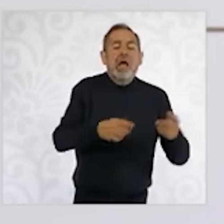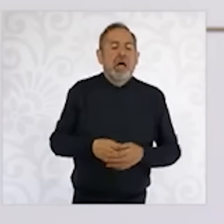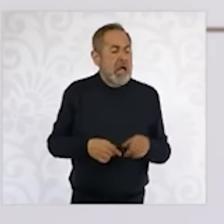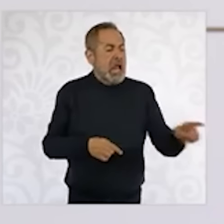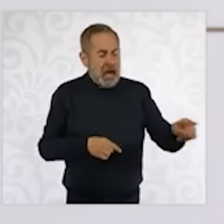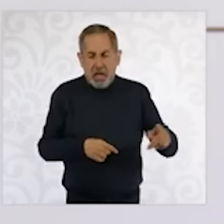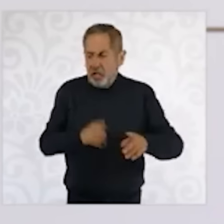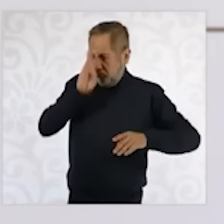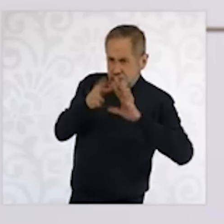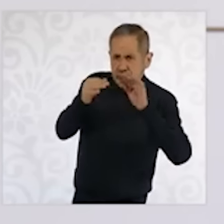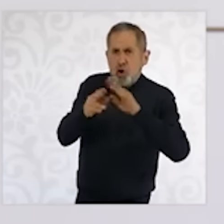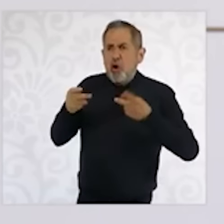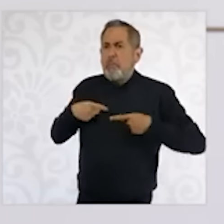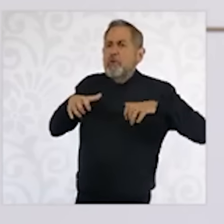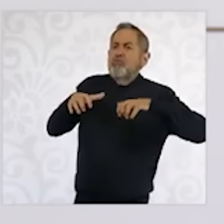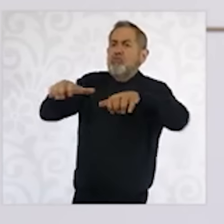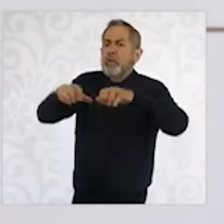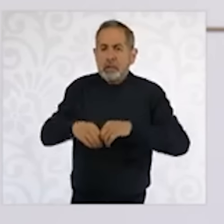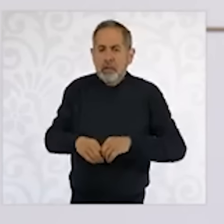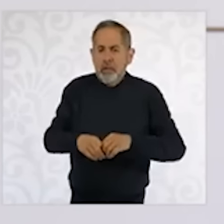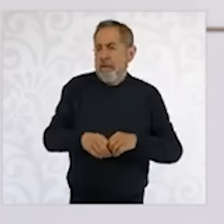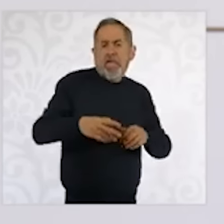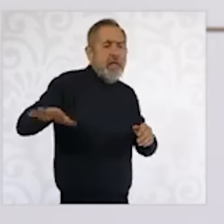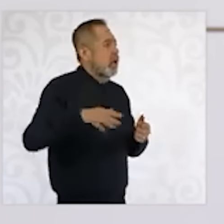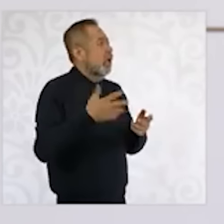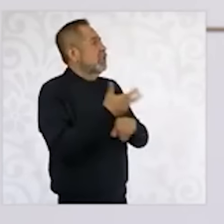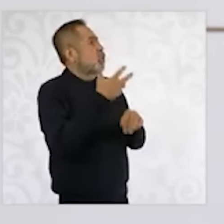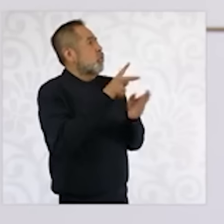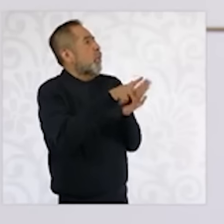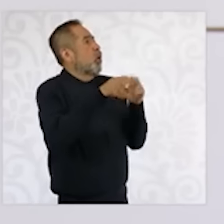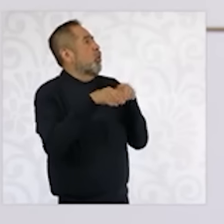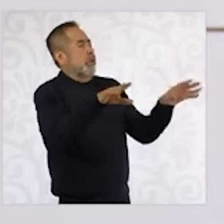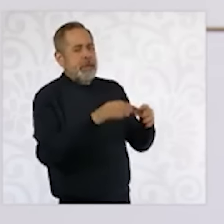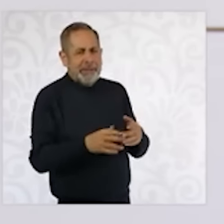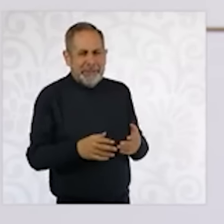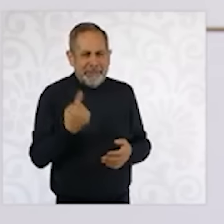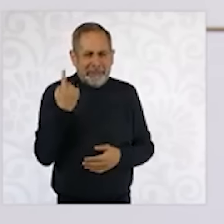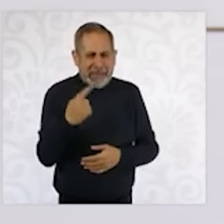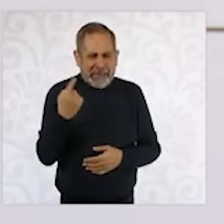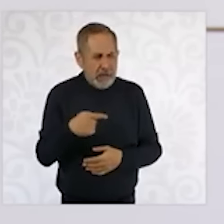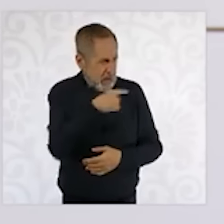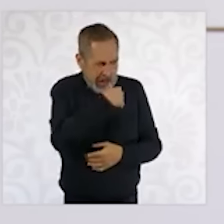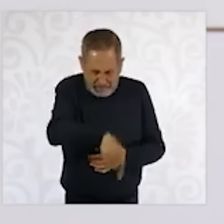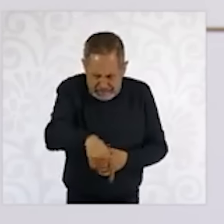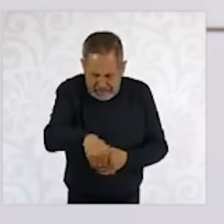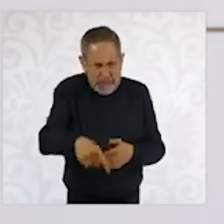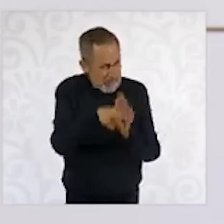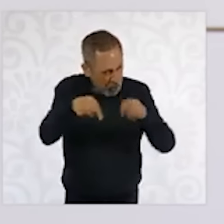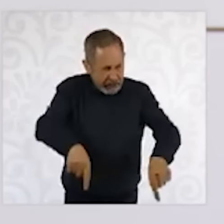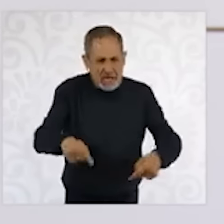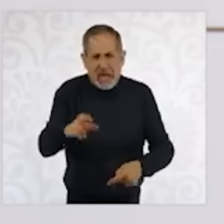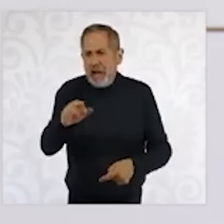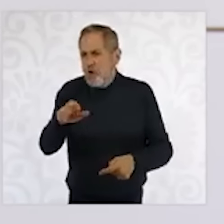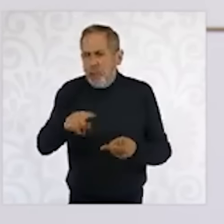México? ¿Desde un periódico en Estados Unidos? Pues lo hubiera publicado en Reforma, en el Universal,